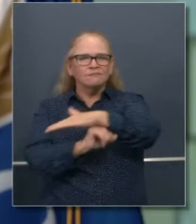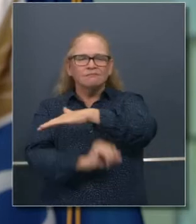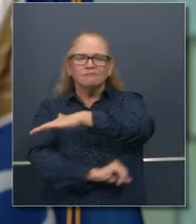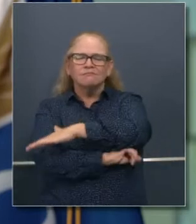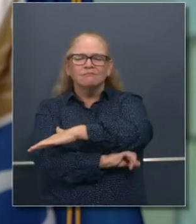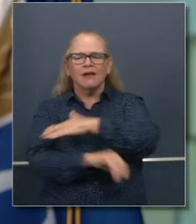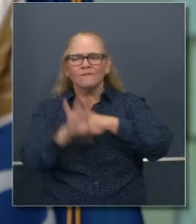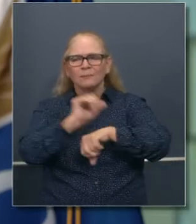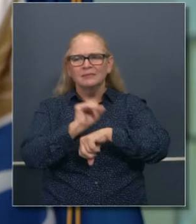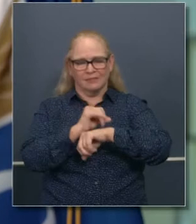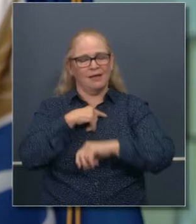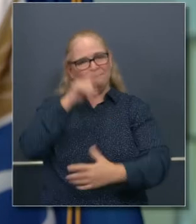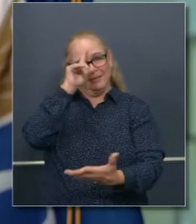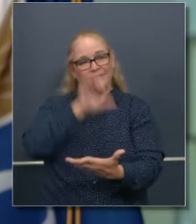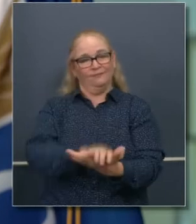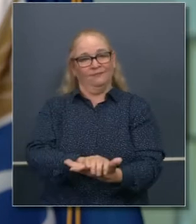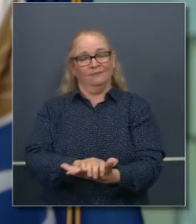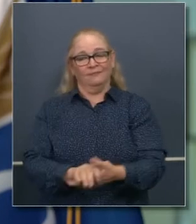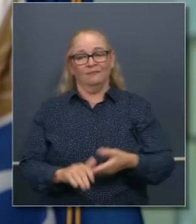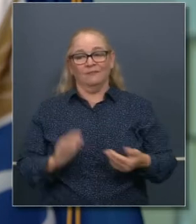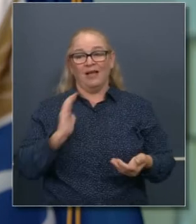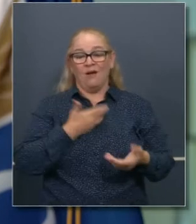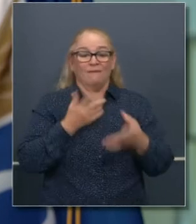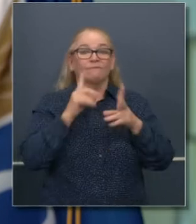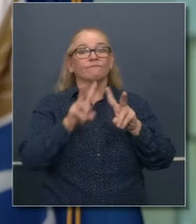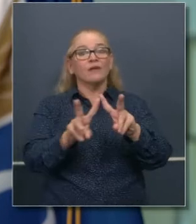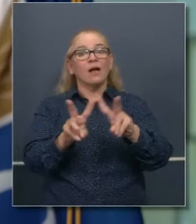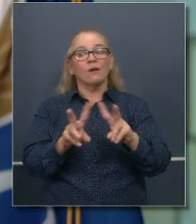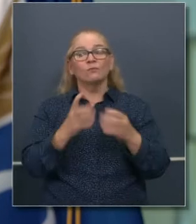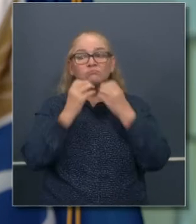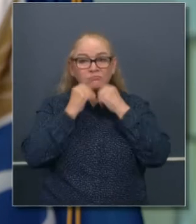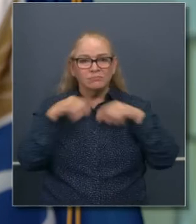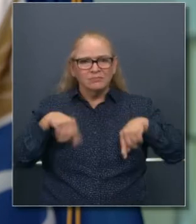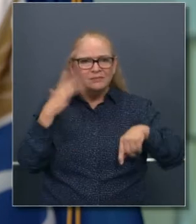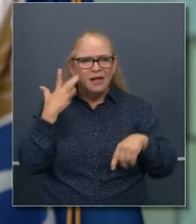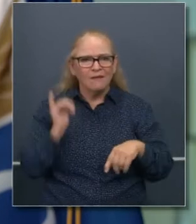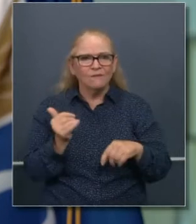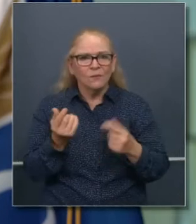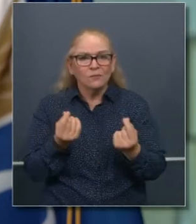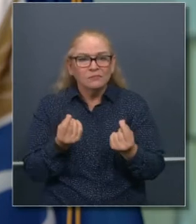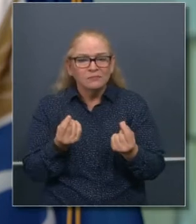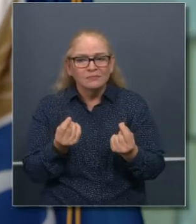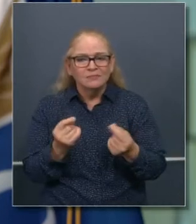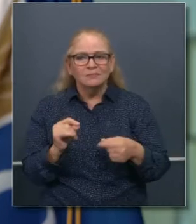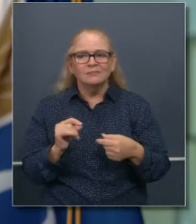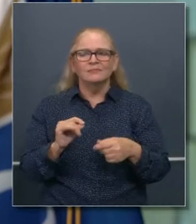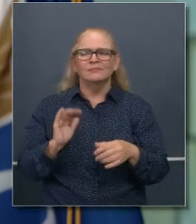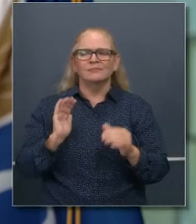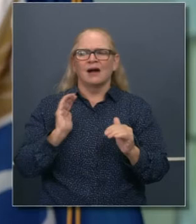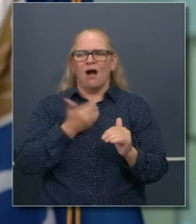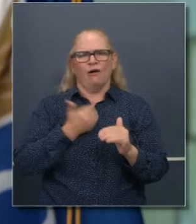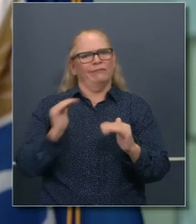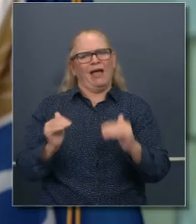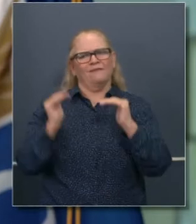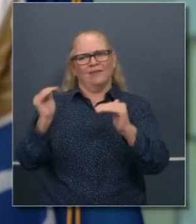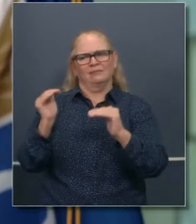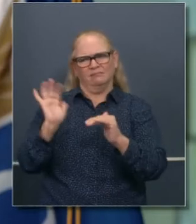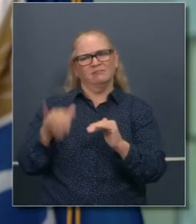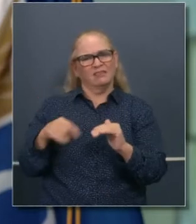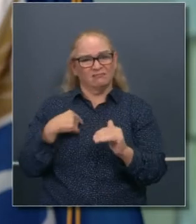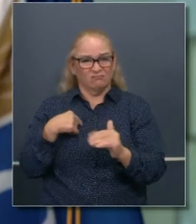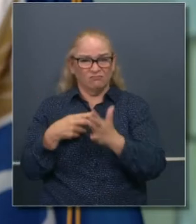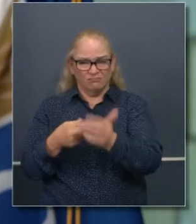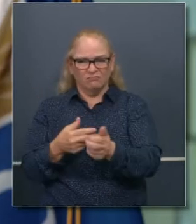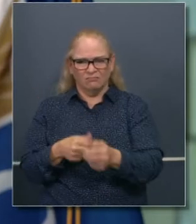referencia en el cual nosotros creemos que los valores del estado de California se han avanzado, nuestros principios se han avanzado y han mejorado